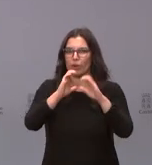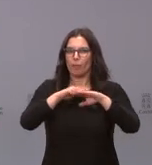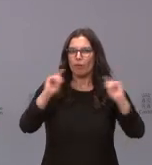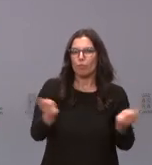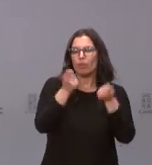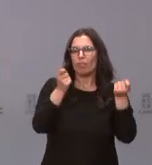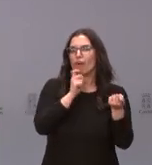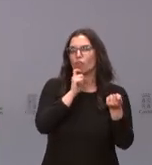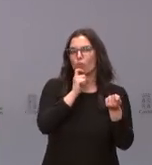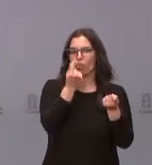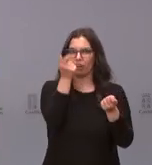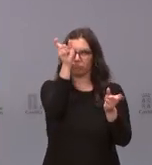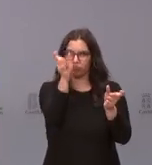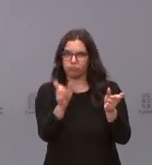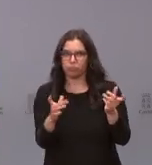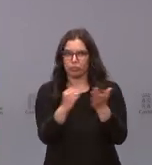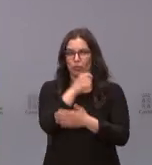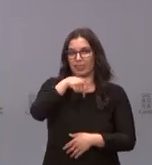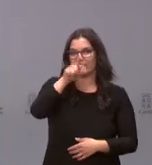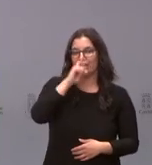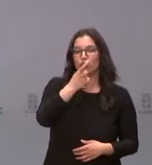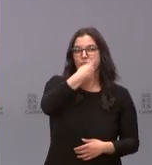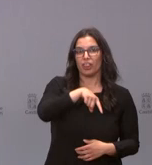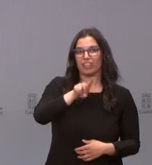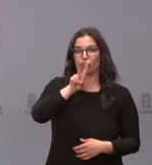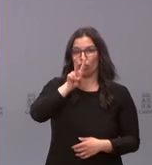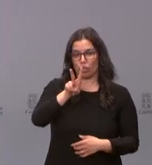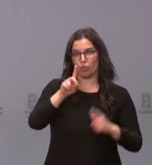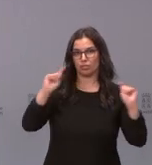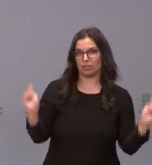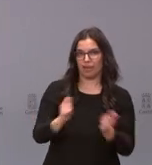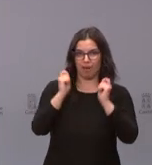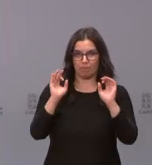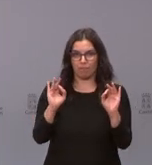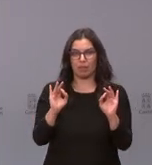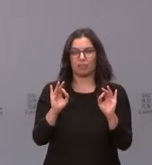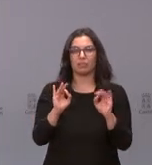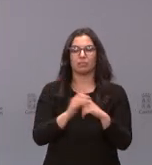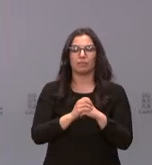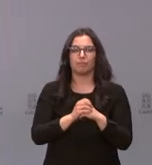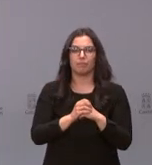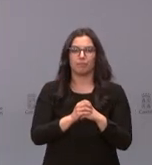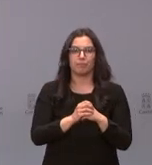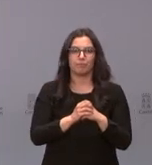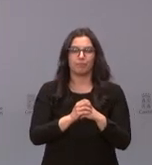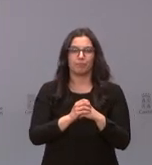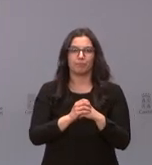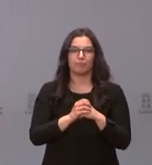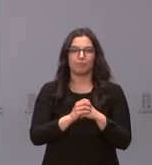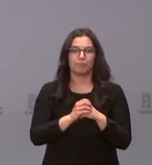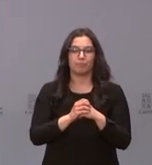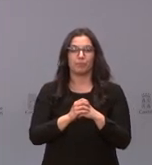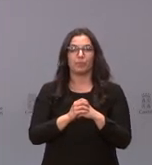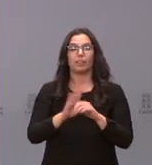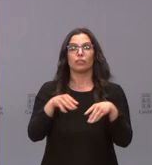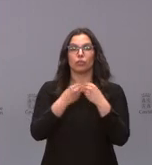Hay que decir que se han hecho este año 102 campañas de publicidad institucional, que se ha conseguido un total